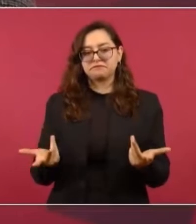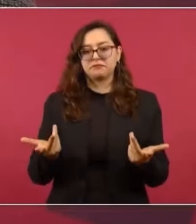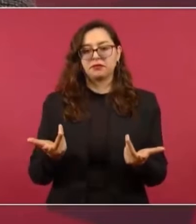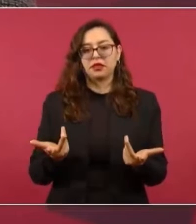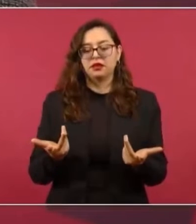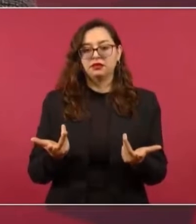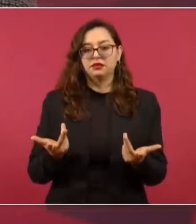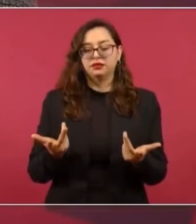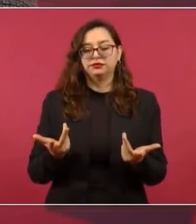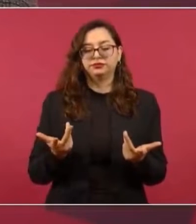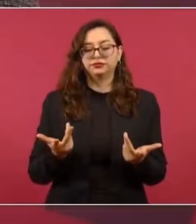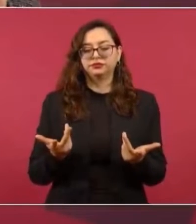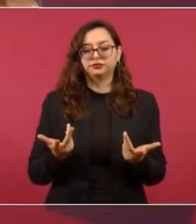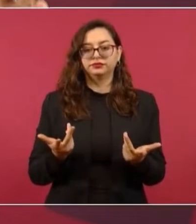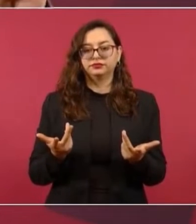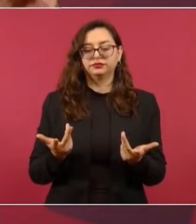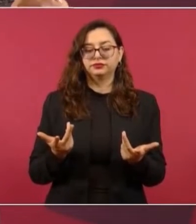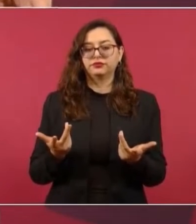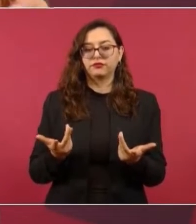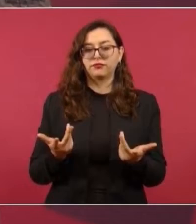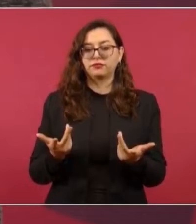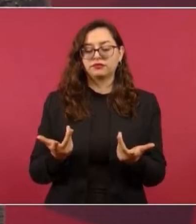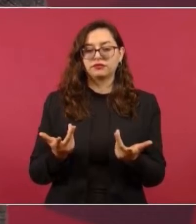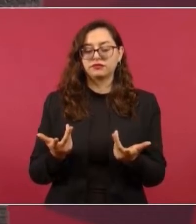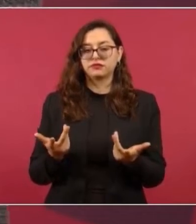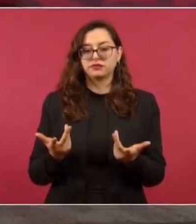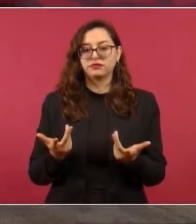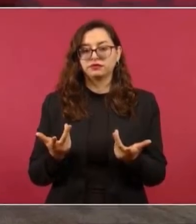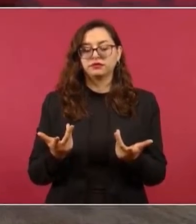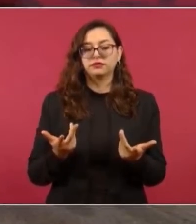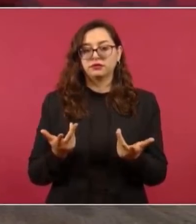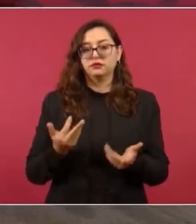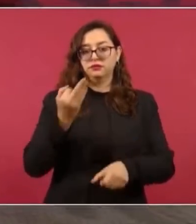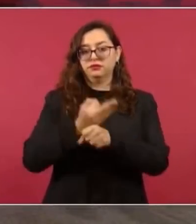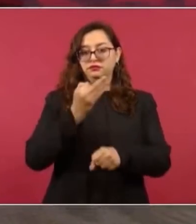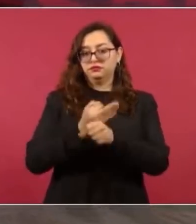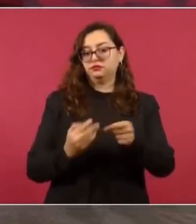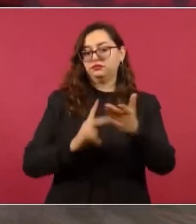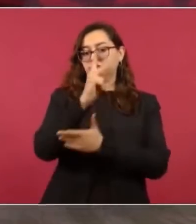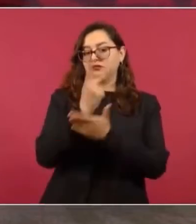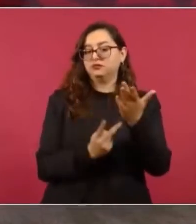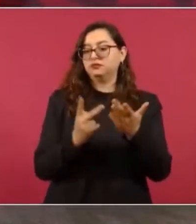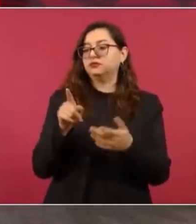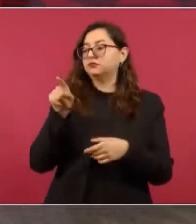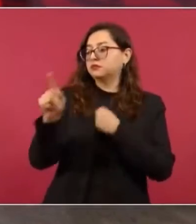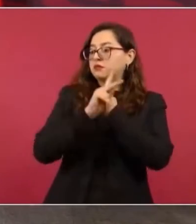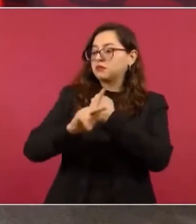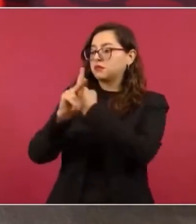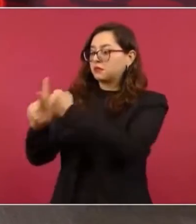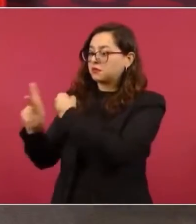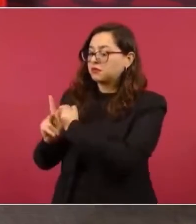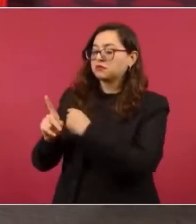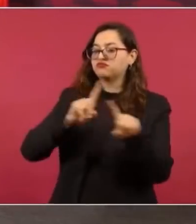para que la gente se quede en sus lugares de